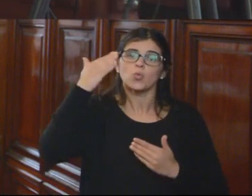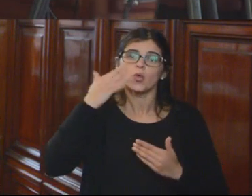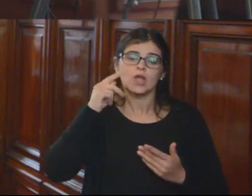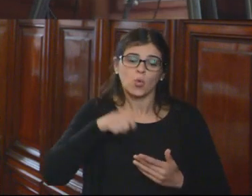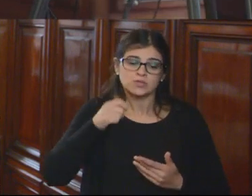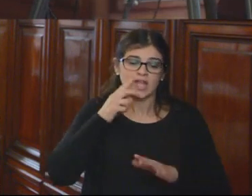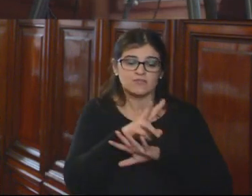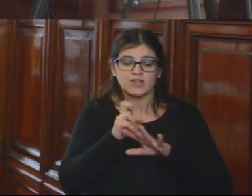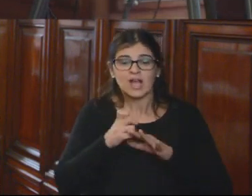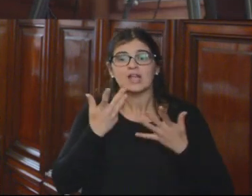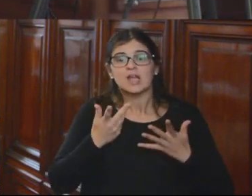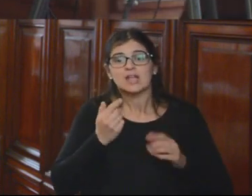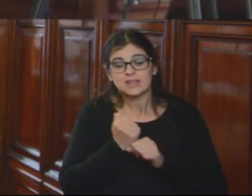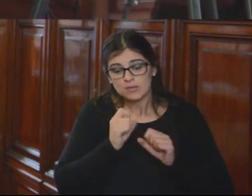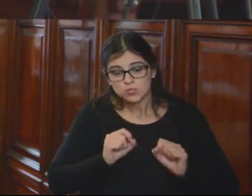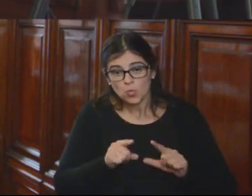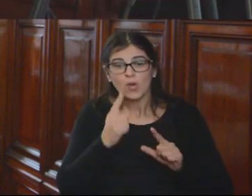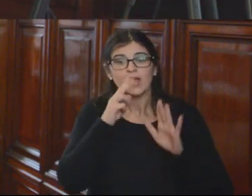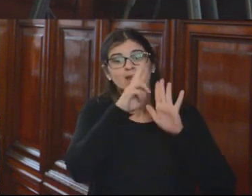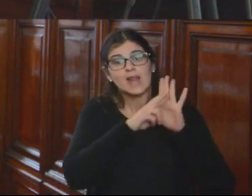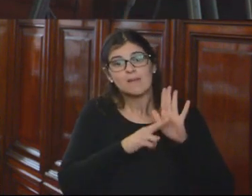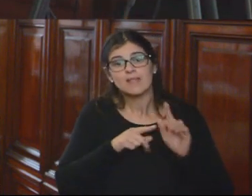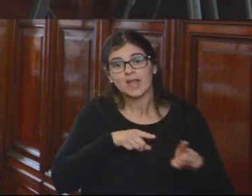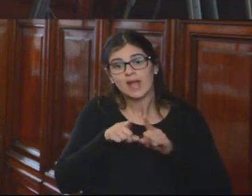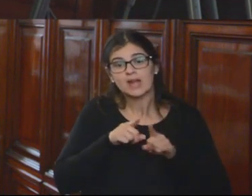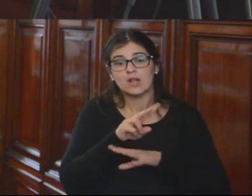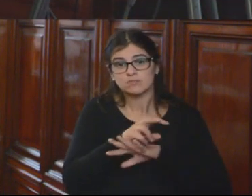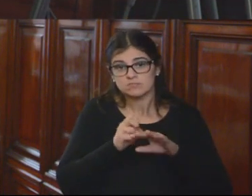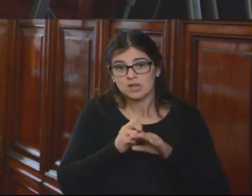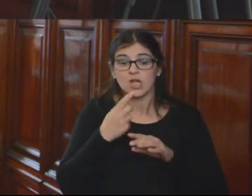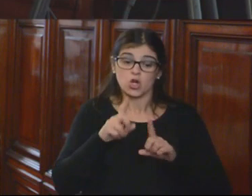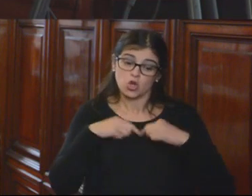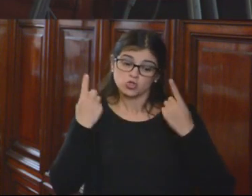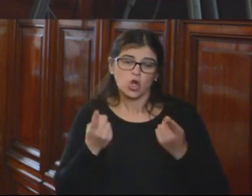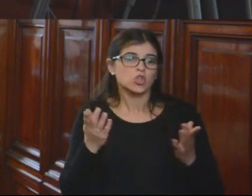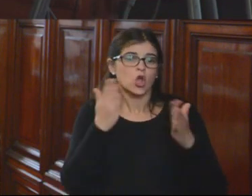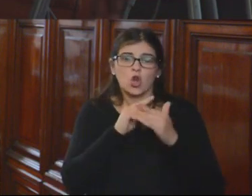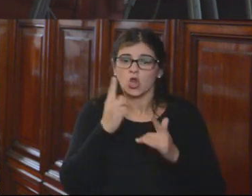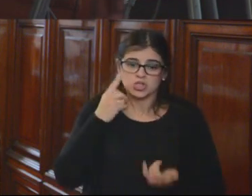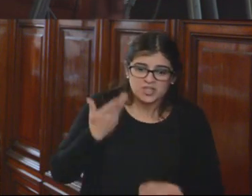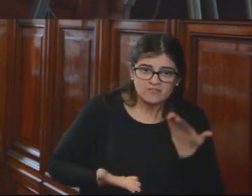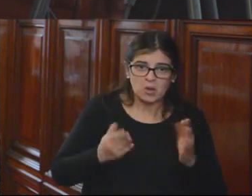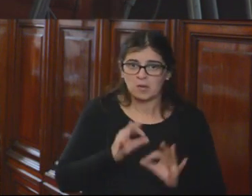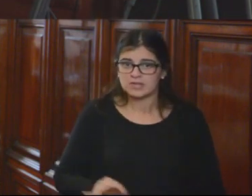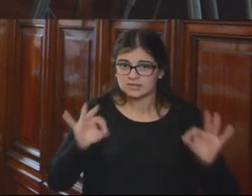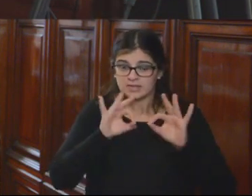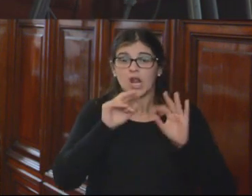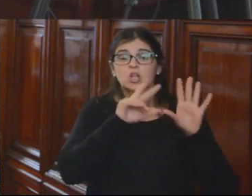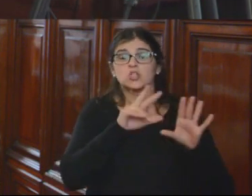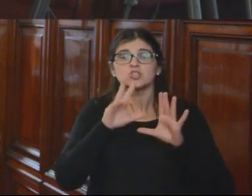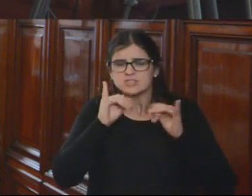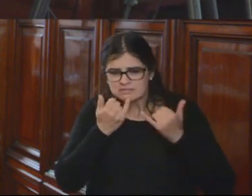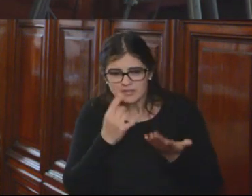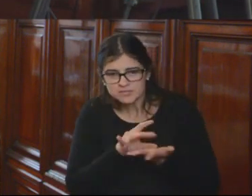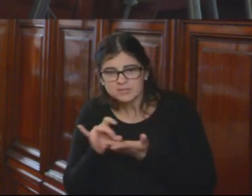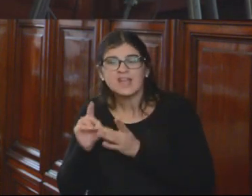fiscales en ejercicio de funciones y el reglamento de la carrera judicial y fiscal. A nosotros no se nos evaluó. Las 88 destituciones